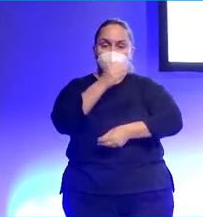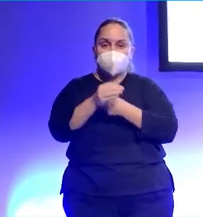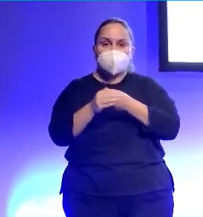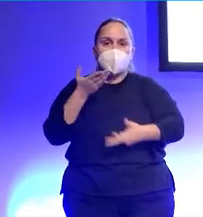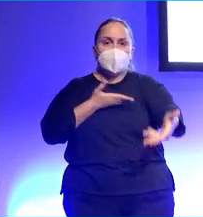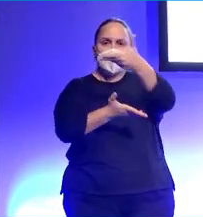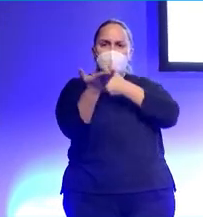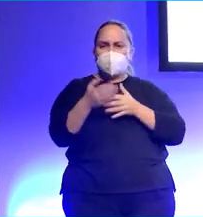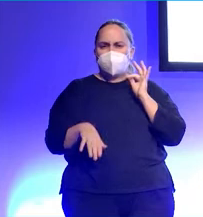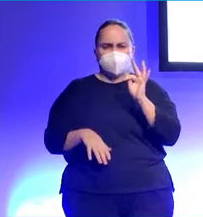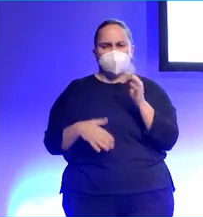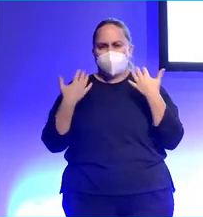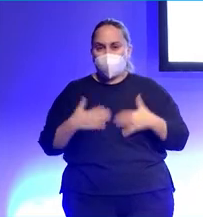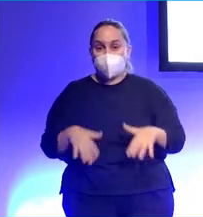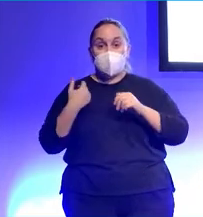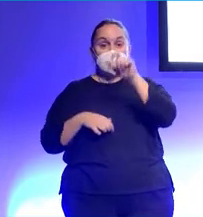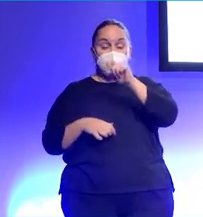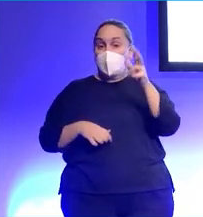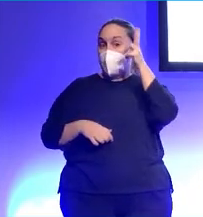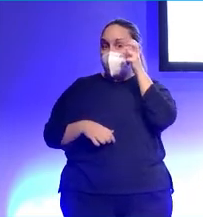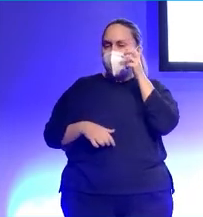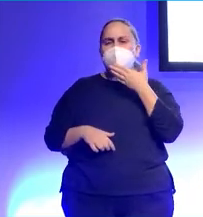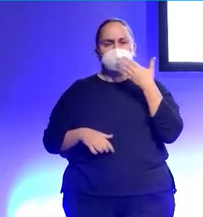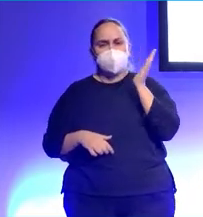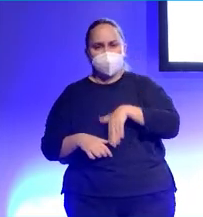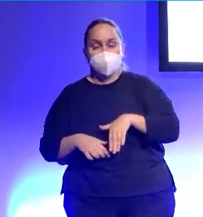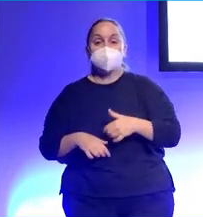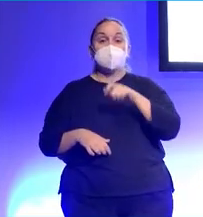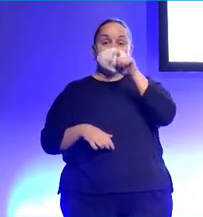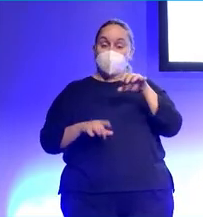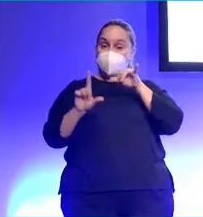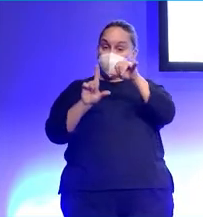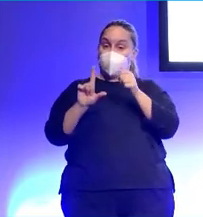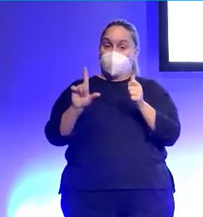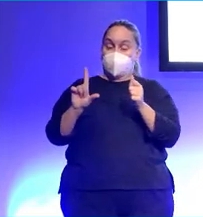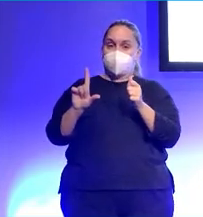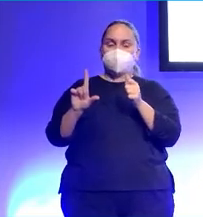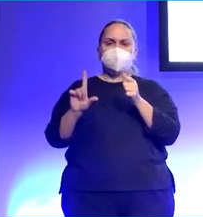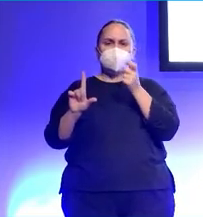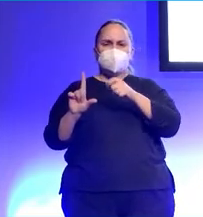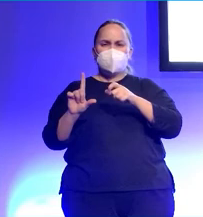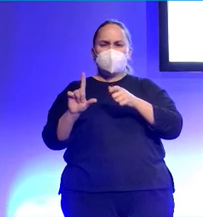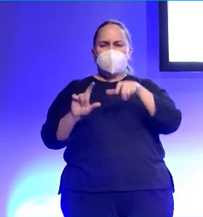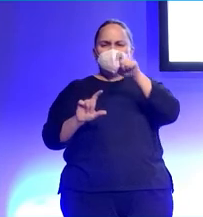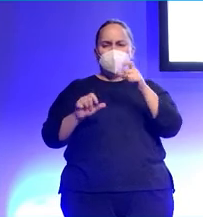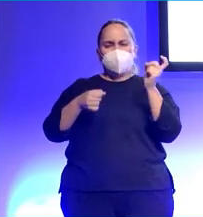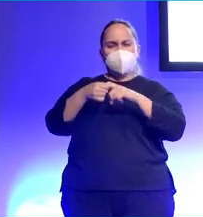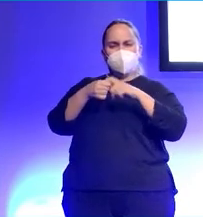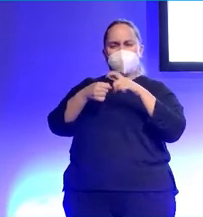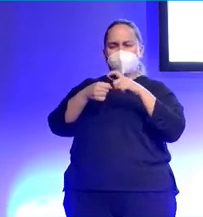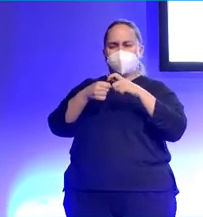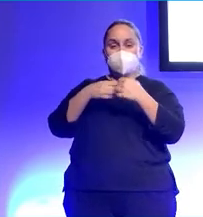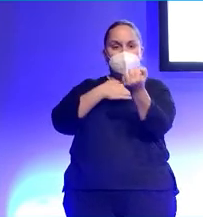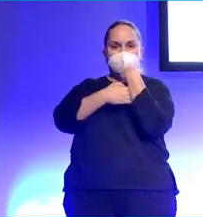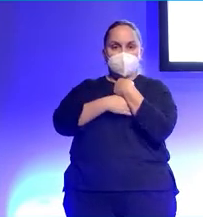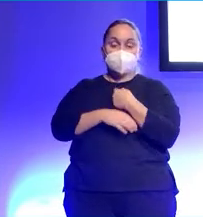Los oyentes son la leche de majos. Cuando hablo con gente que tiene un canal de YouTube, lo que sea, que obviamente maneja cifras mucho mayores que las mías, siempre,